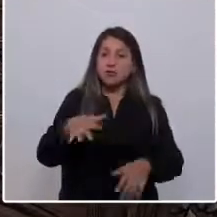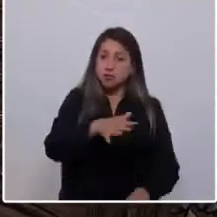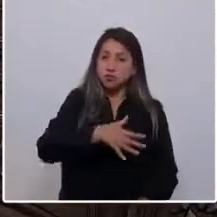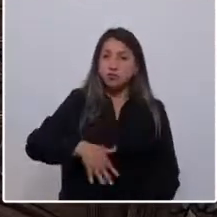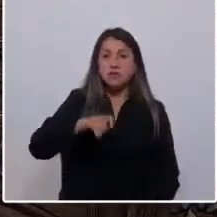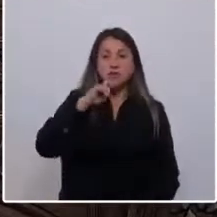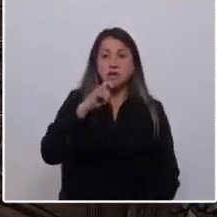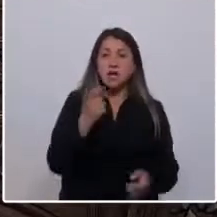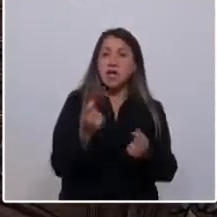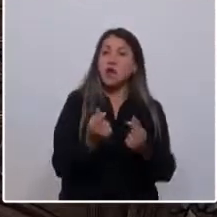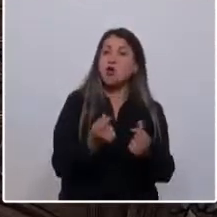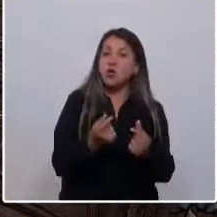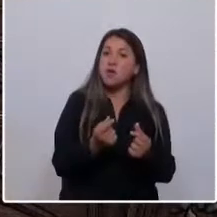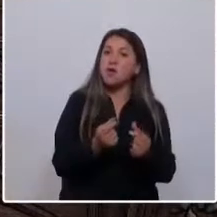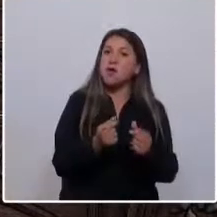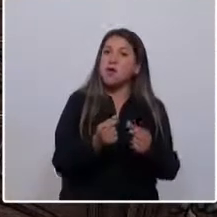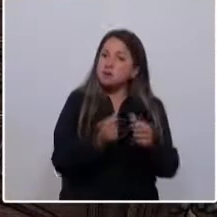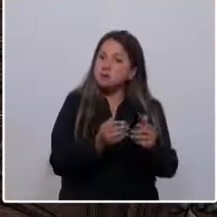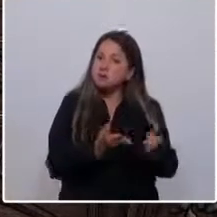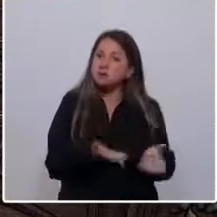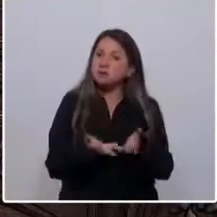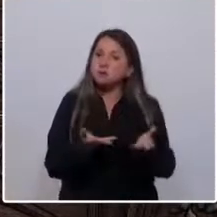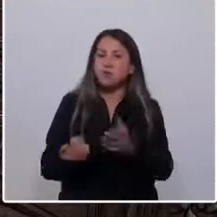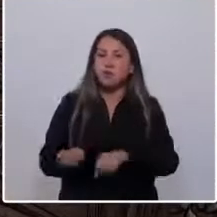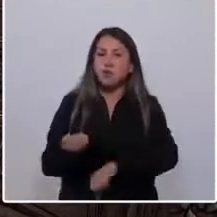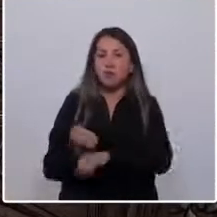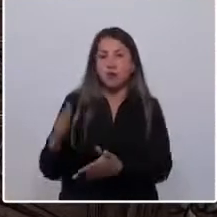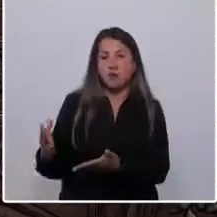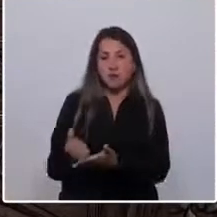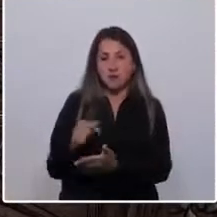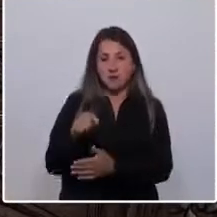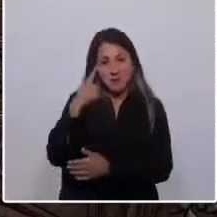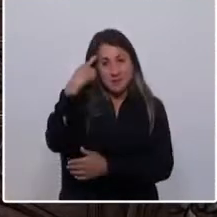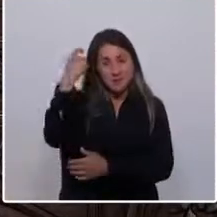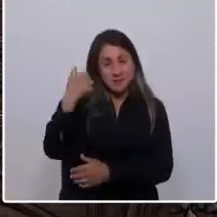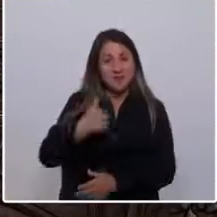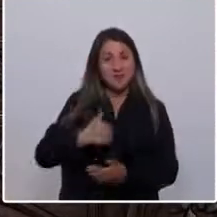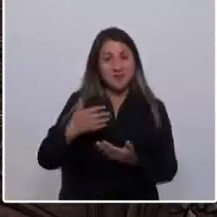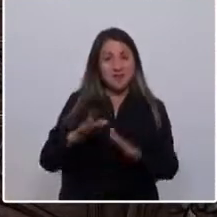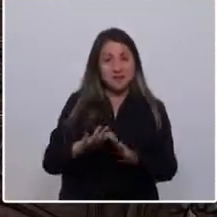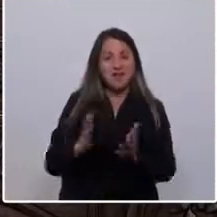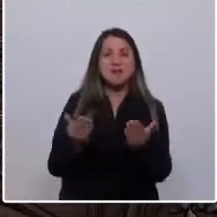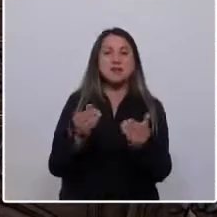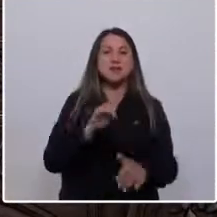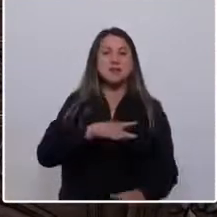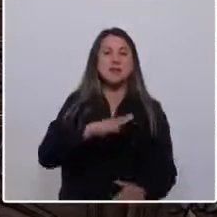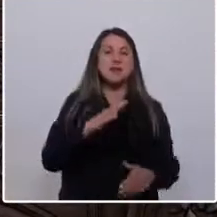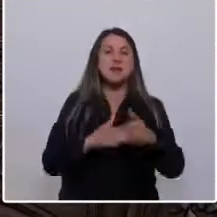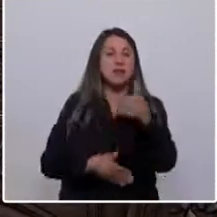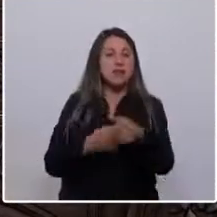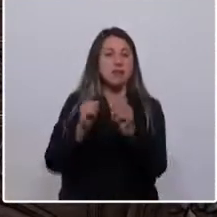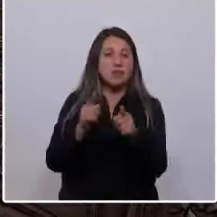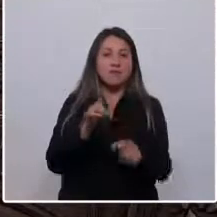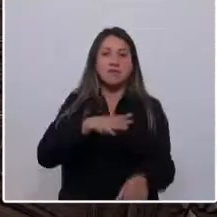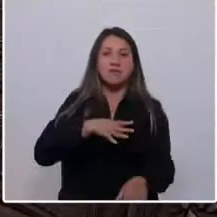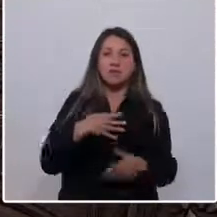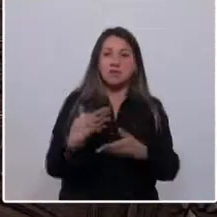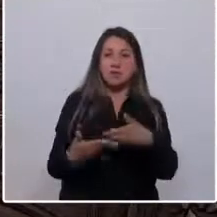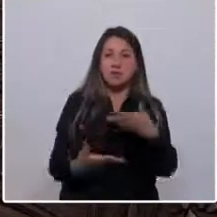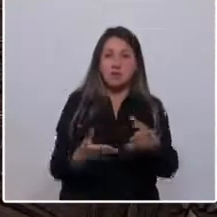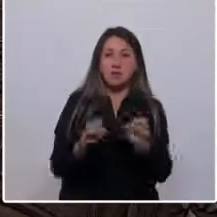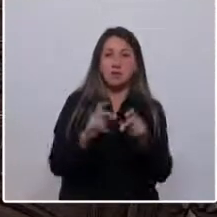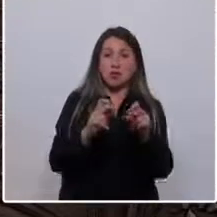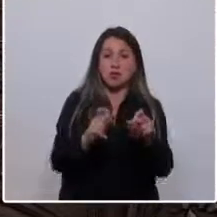economía tiene que empujar hacia ello. Y para cumplir esas expectativas es necesario que Chile siga siendo un Chile de oportunidades,